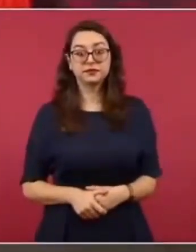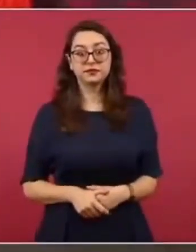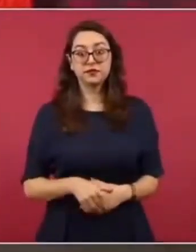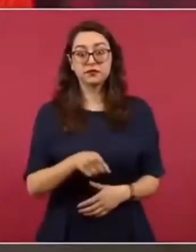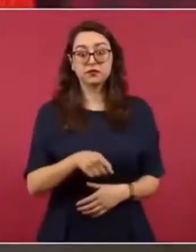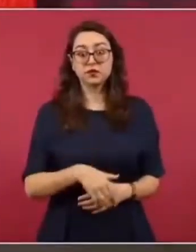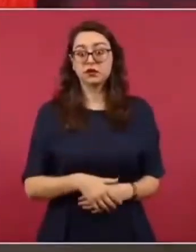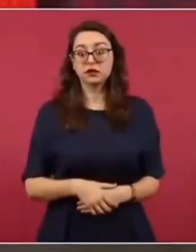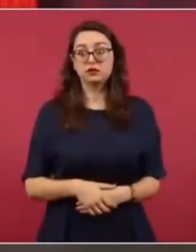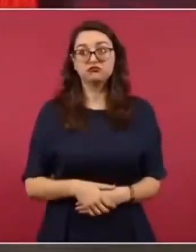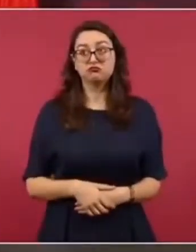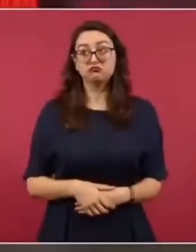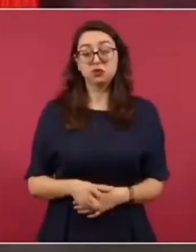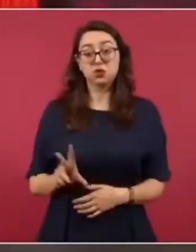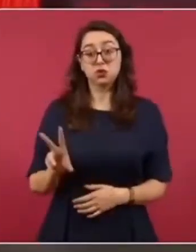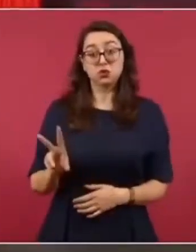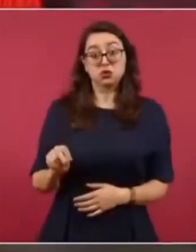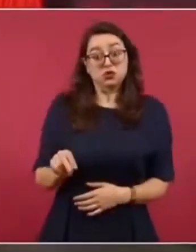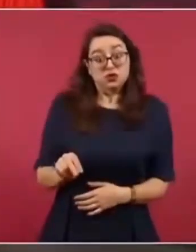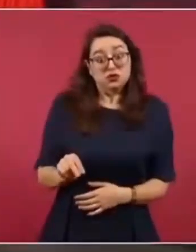no, no le creo.